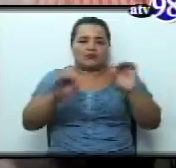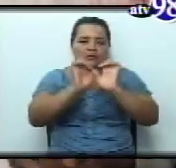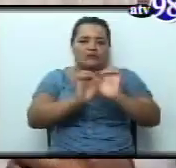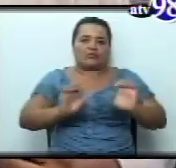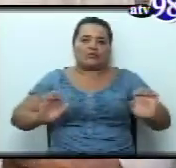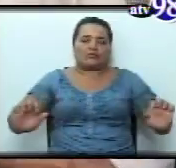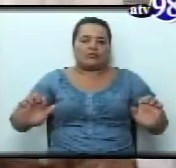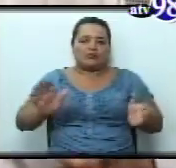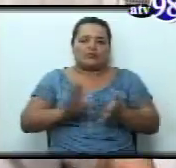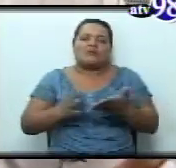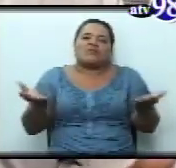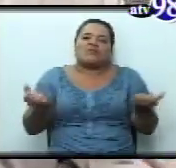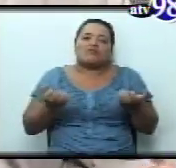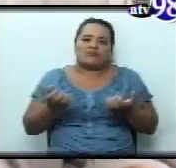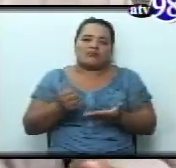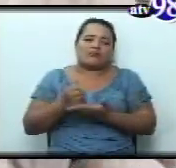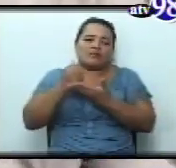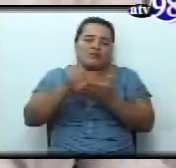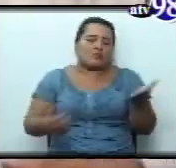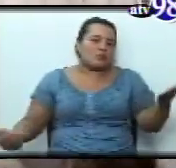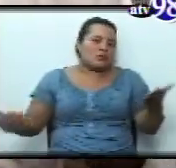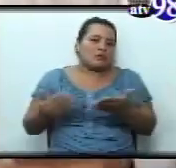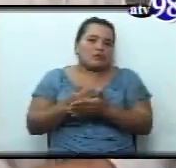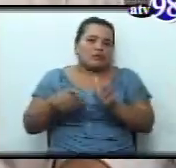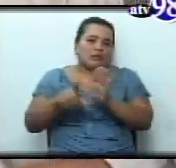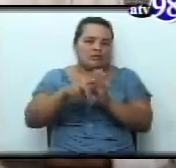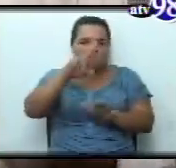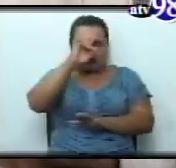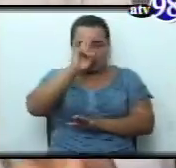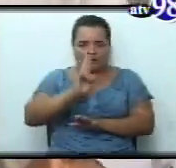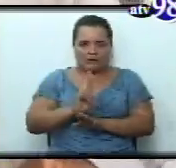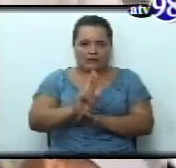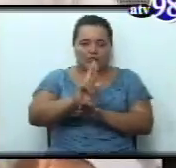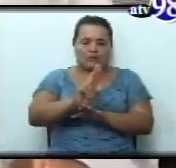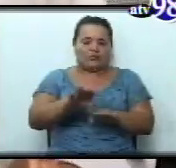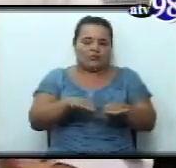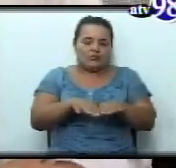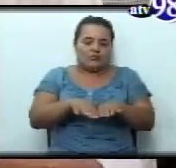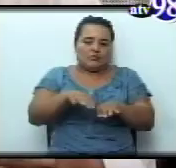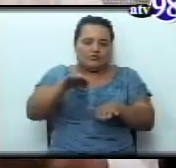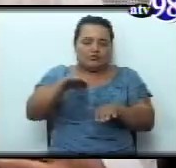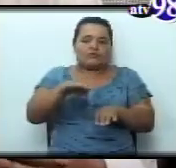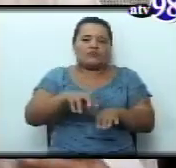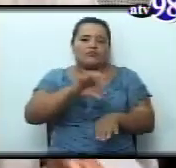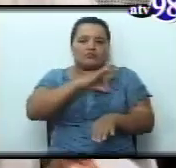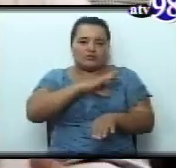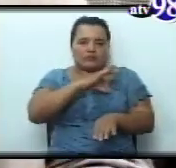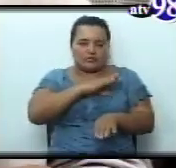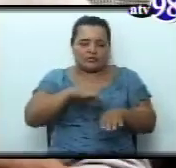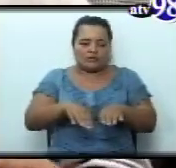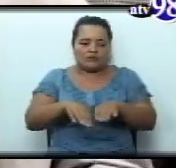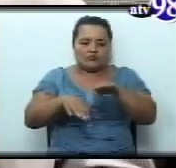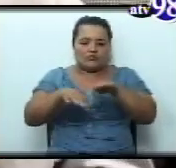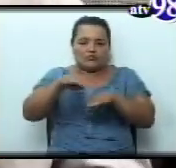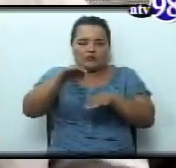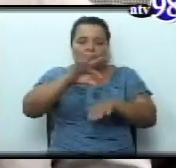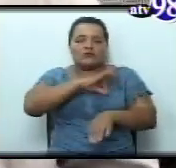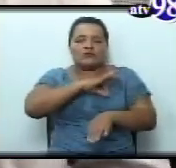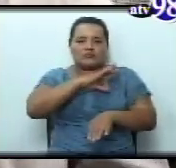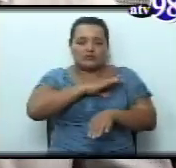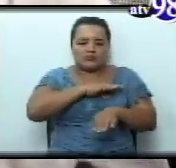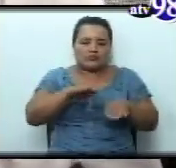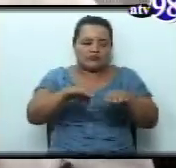¿Qué queremos nosotros? Que con esta nueva ley se respete la estabilidad laboral. Se llegue realmente a un salario